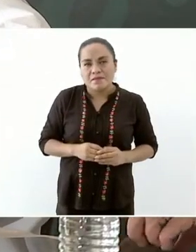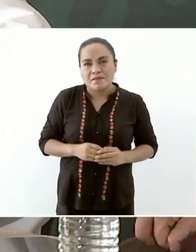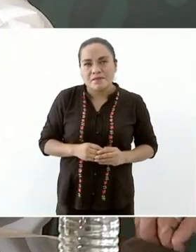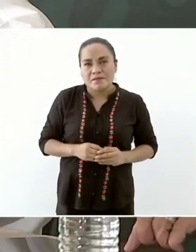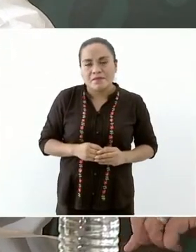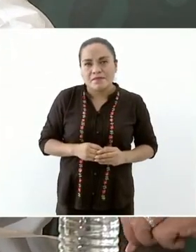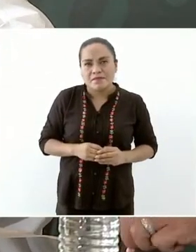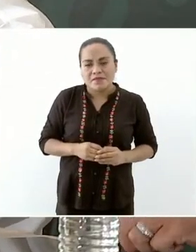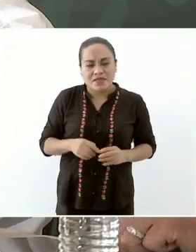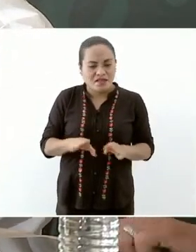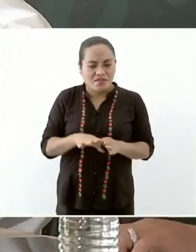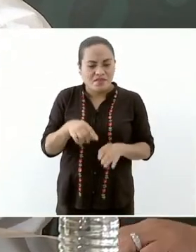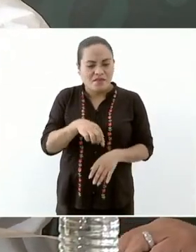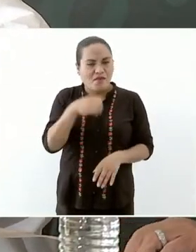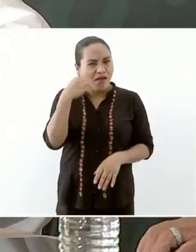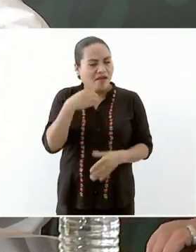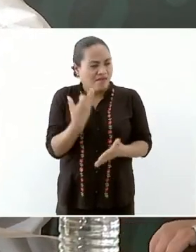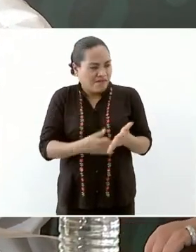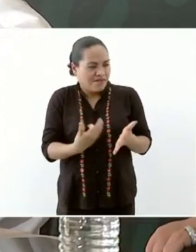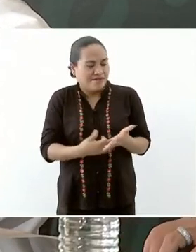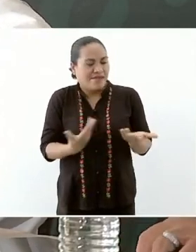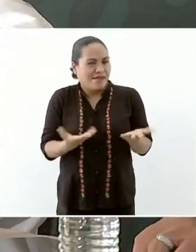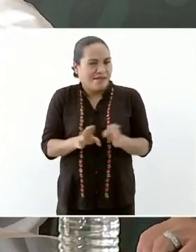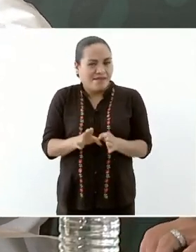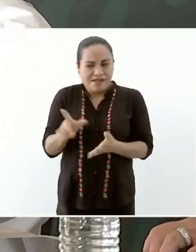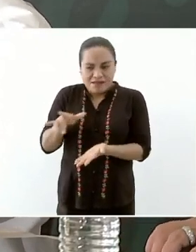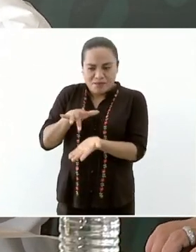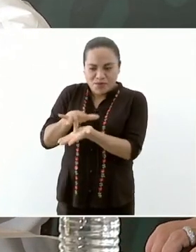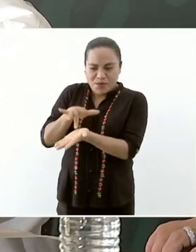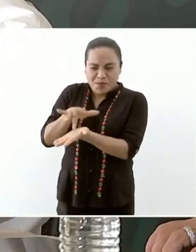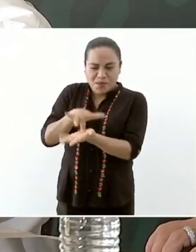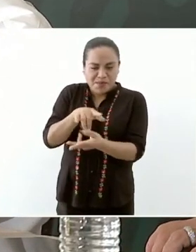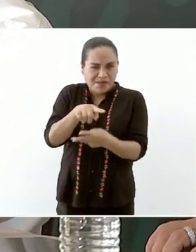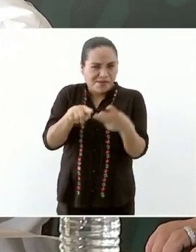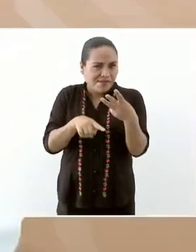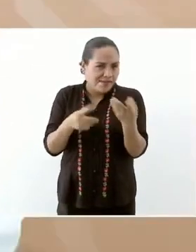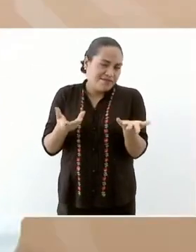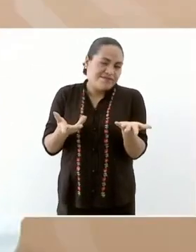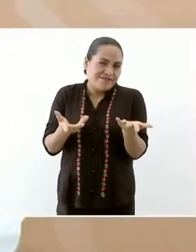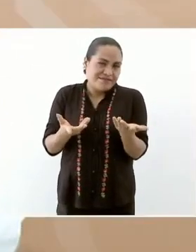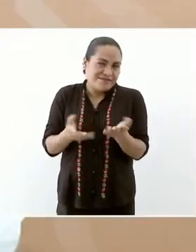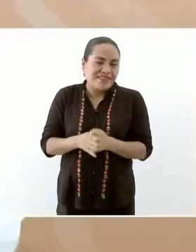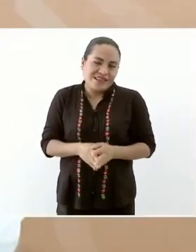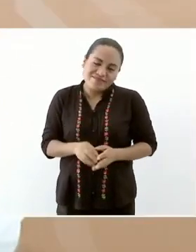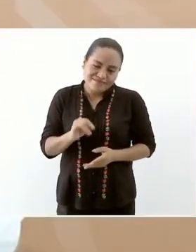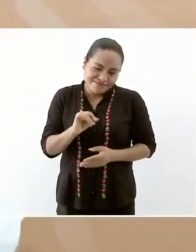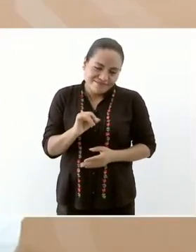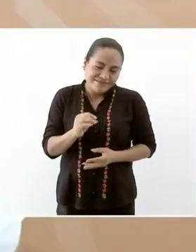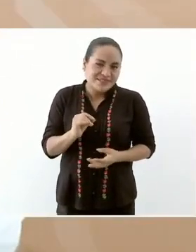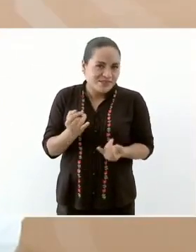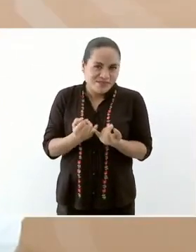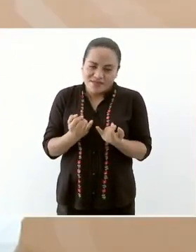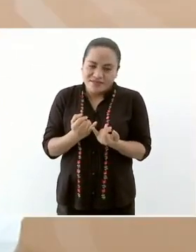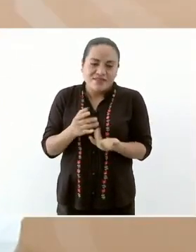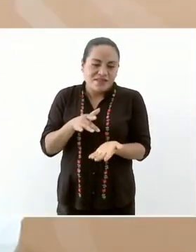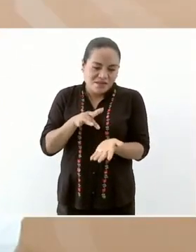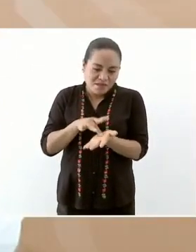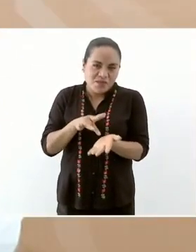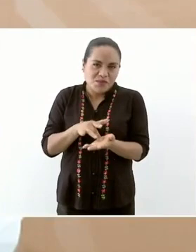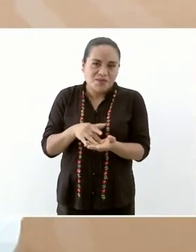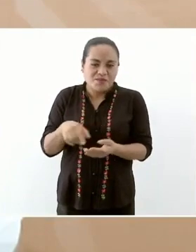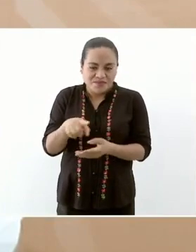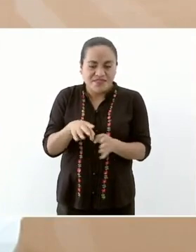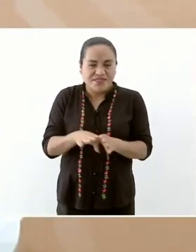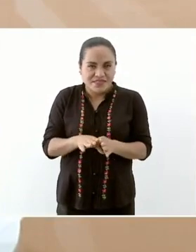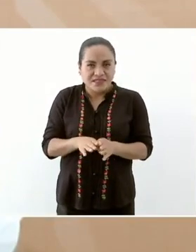en Oaxaca no se aportaba nada entonces van a apoyar y muchas gracias Alejandro por esa